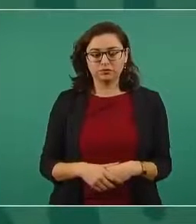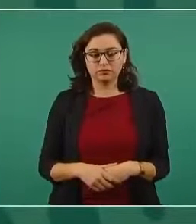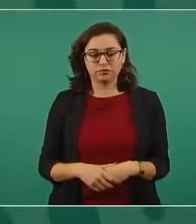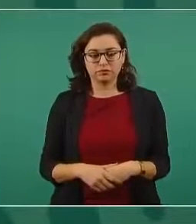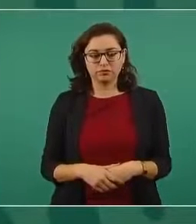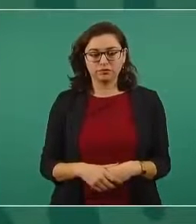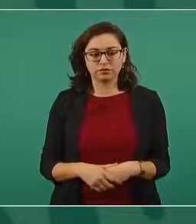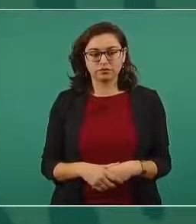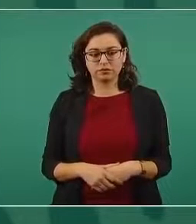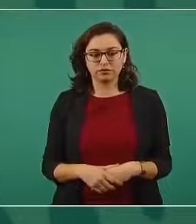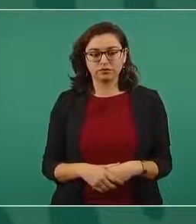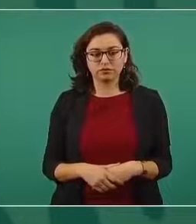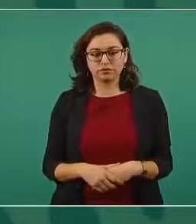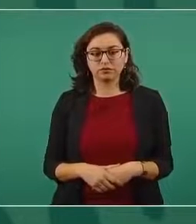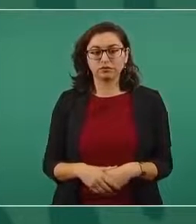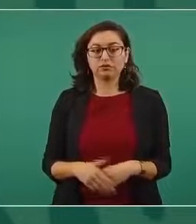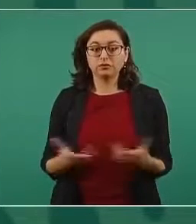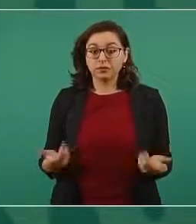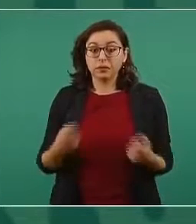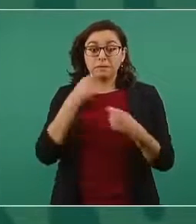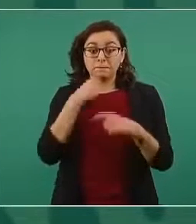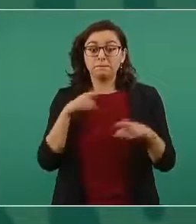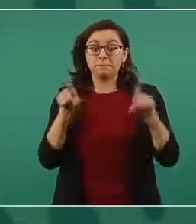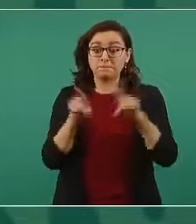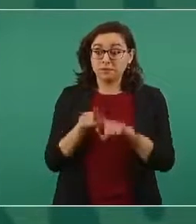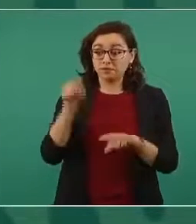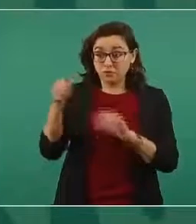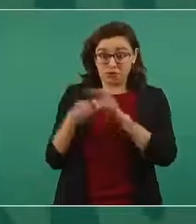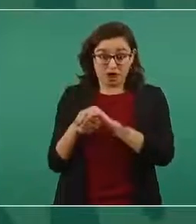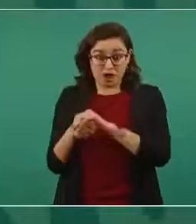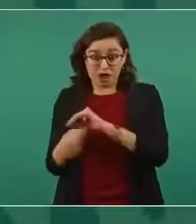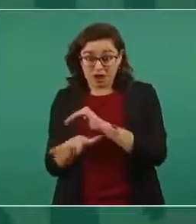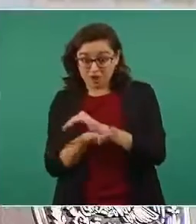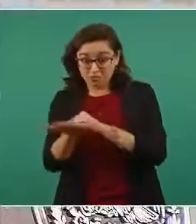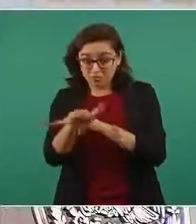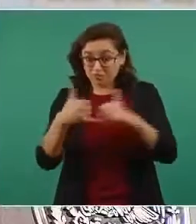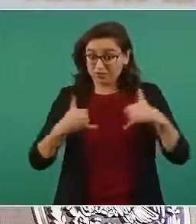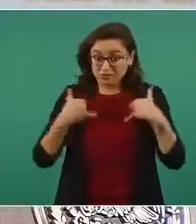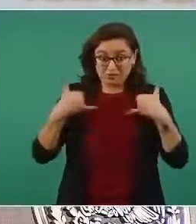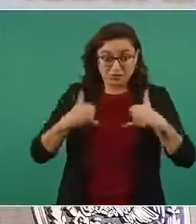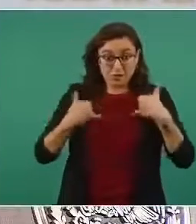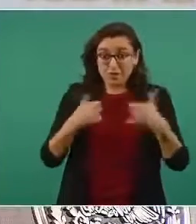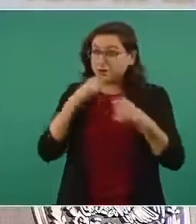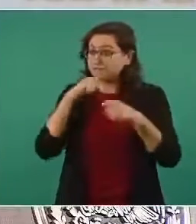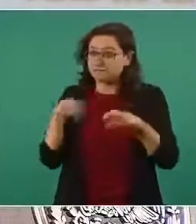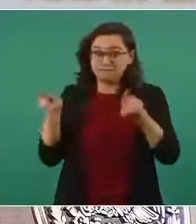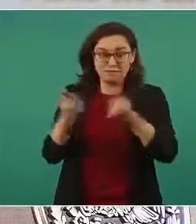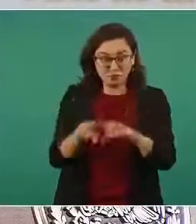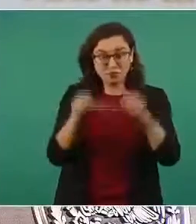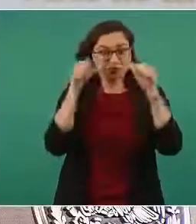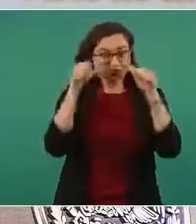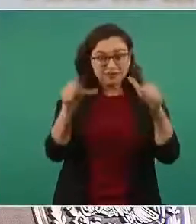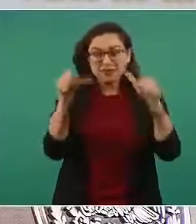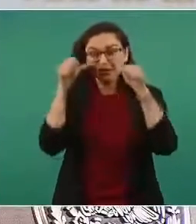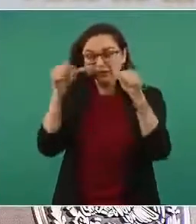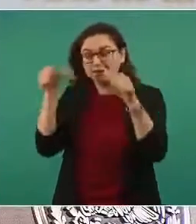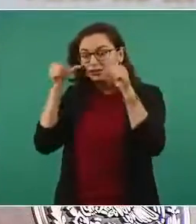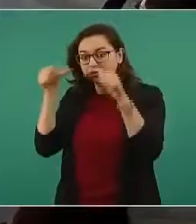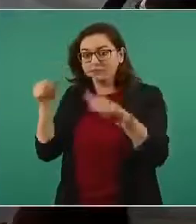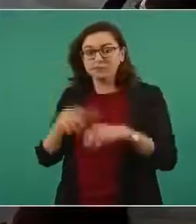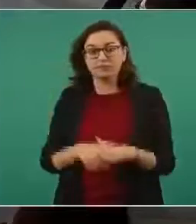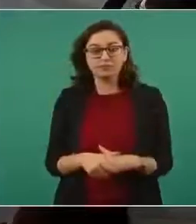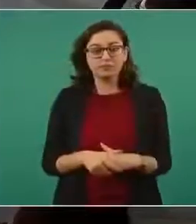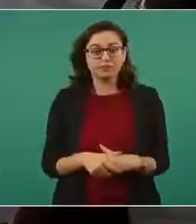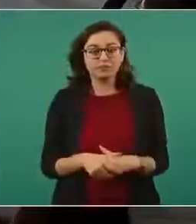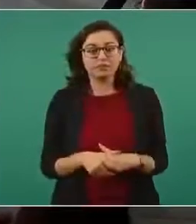hemos olvidado de los jóvenes de Ayotzinapa estamos en eso nada más